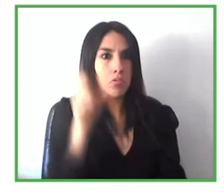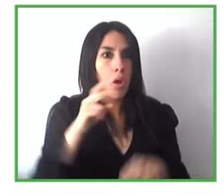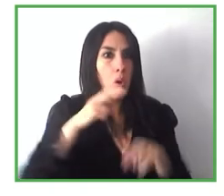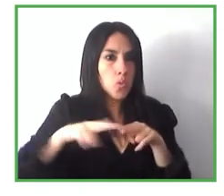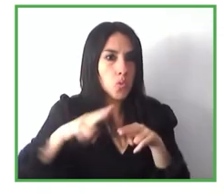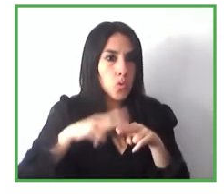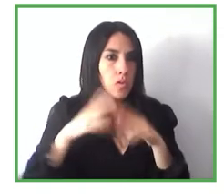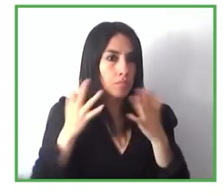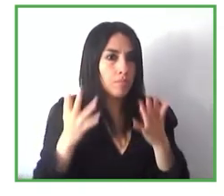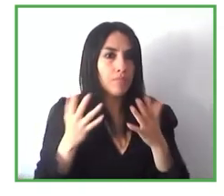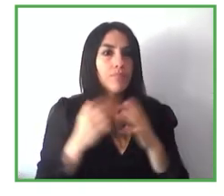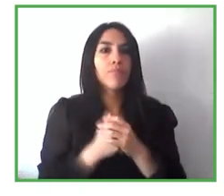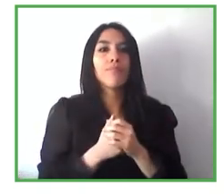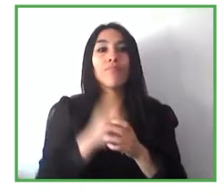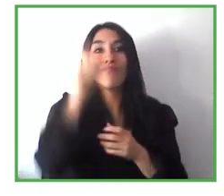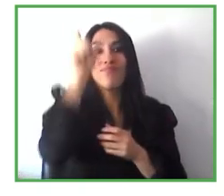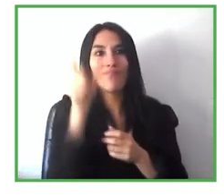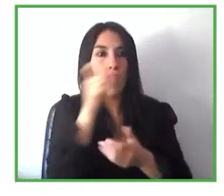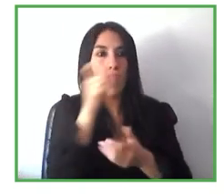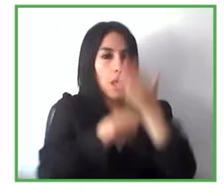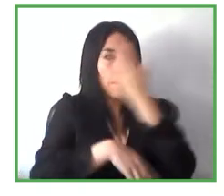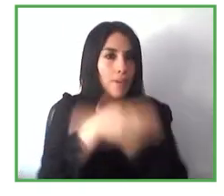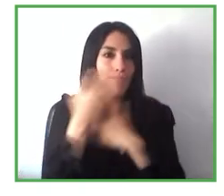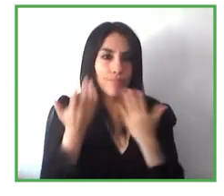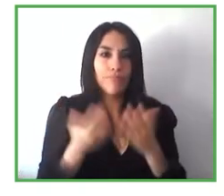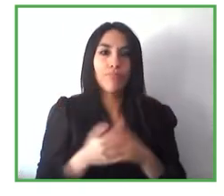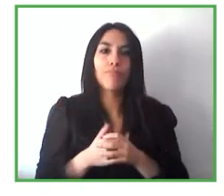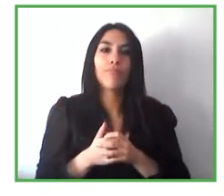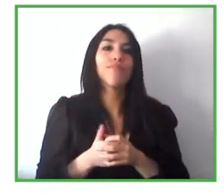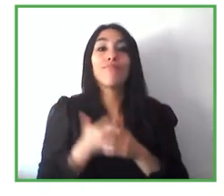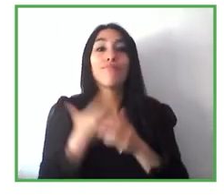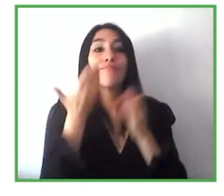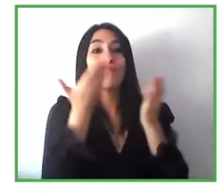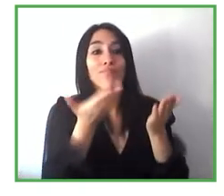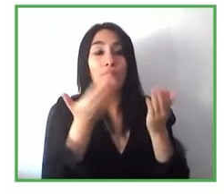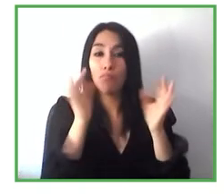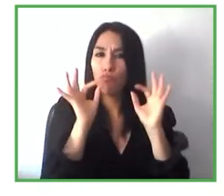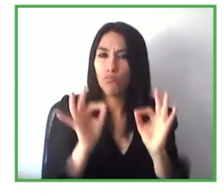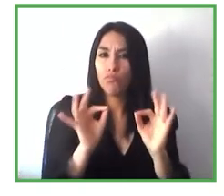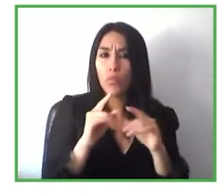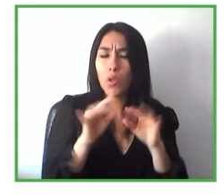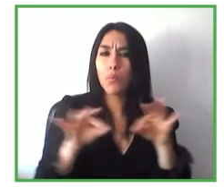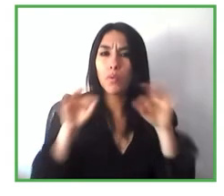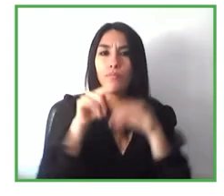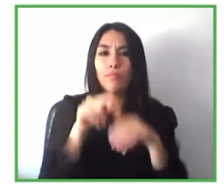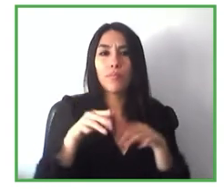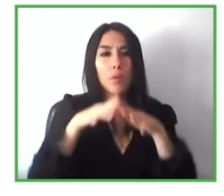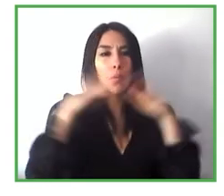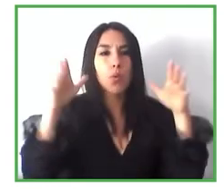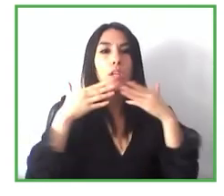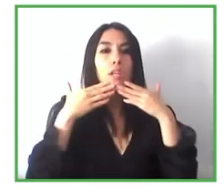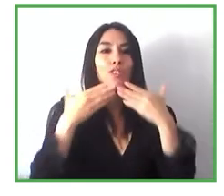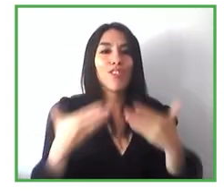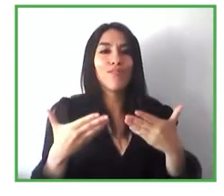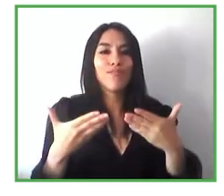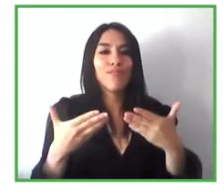esto pues es especialmente relevante entonces muchísimas gracias y por último vamos a pasar a